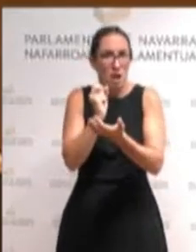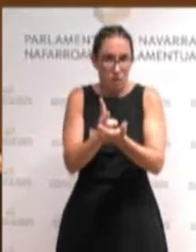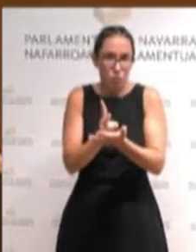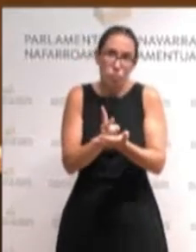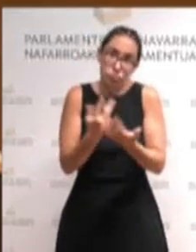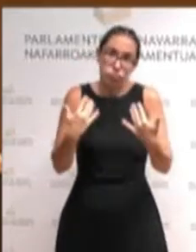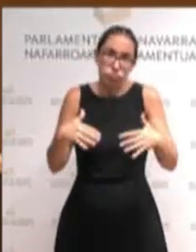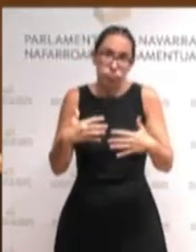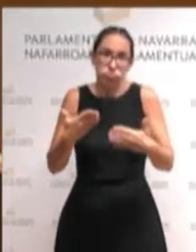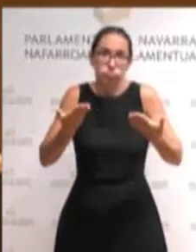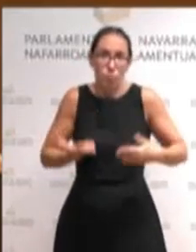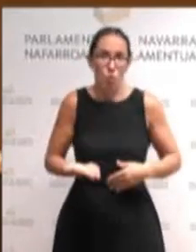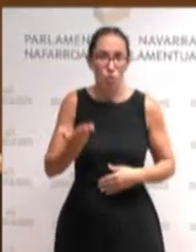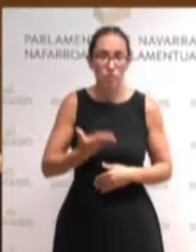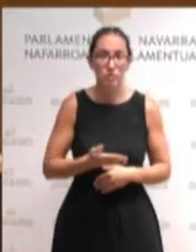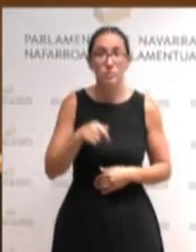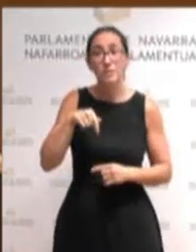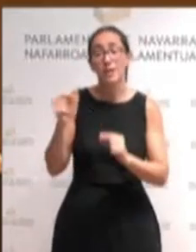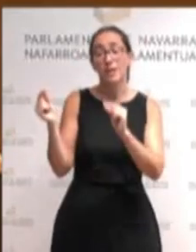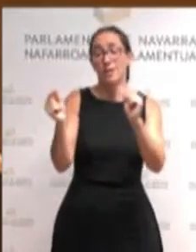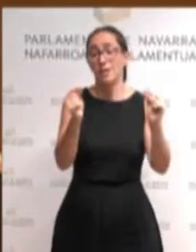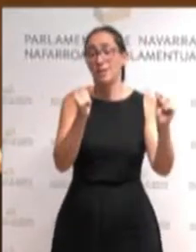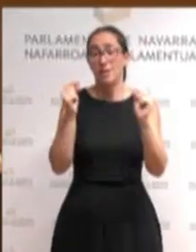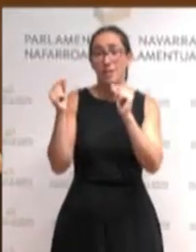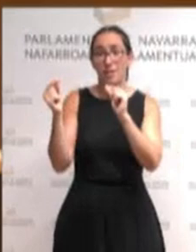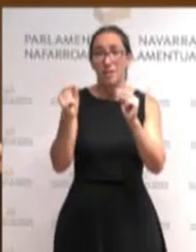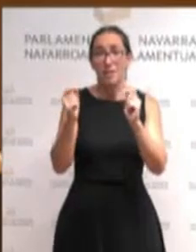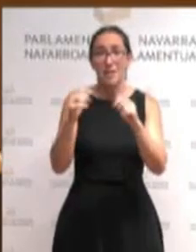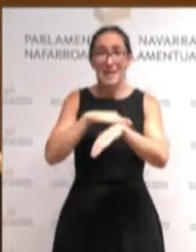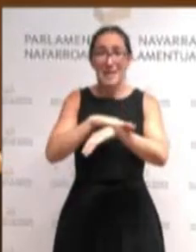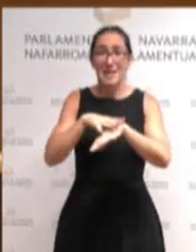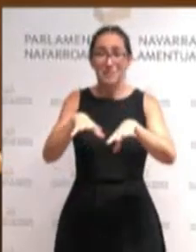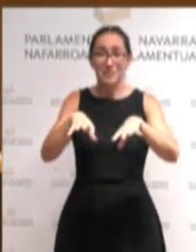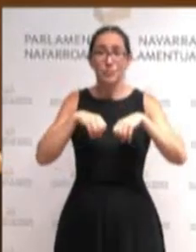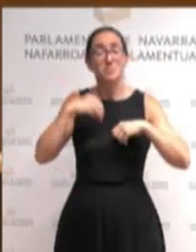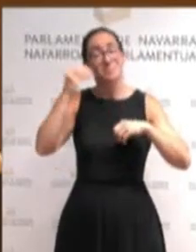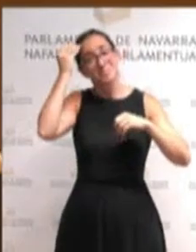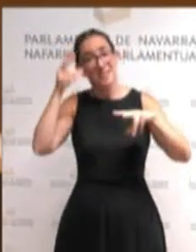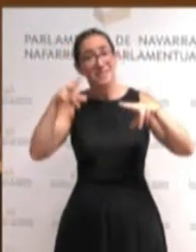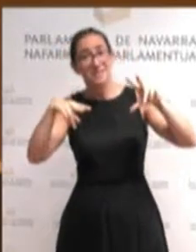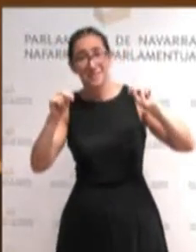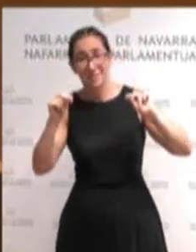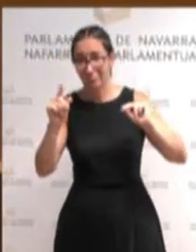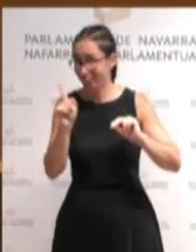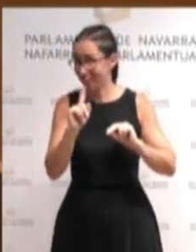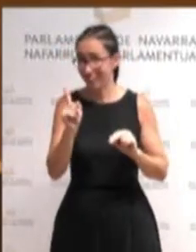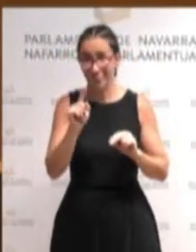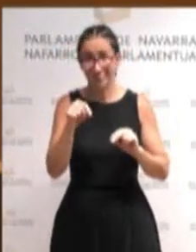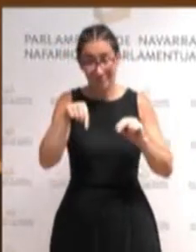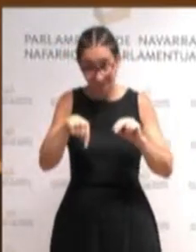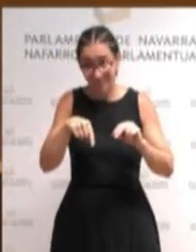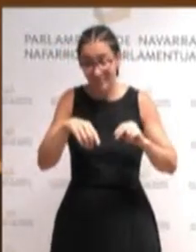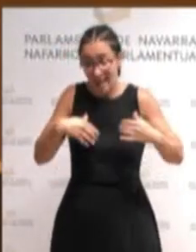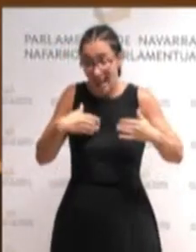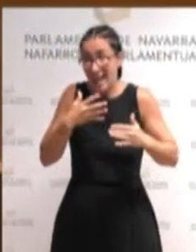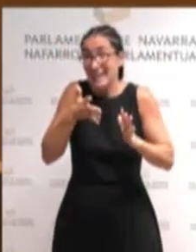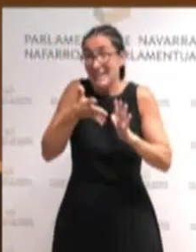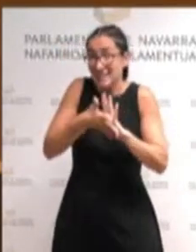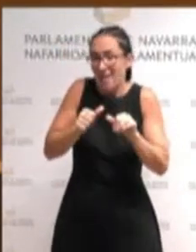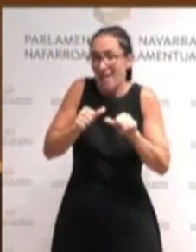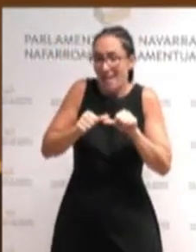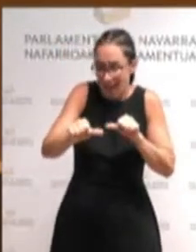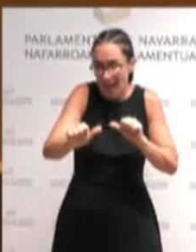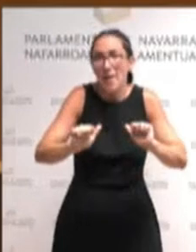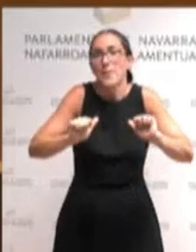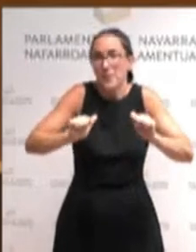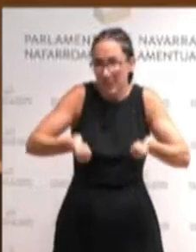ezer amaitzen haitzitik abia puntuada juristek dioten bezala investidura